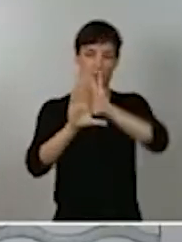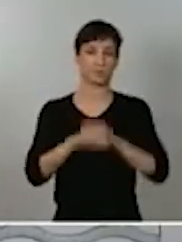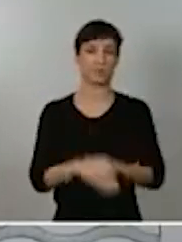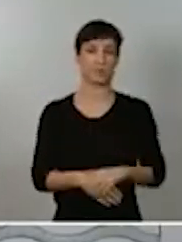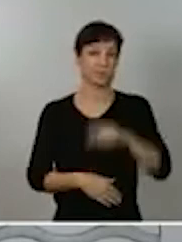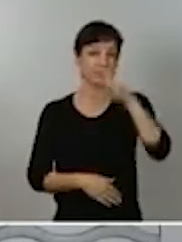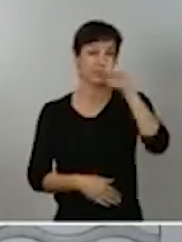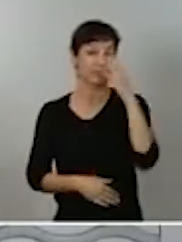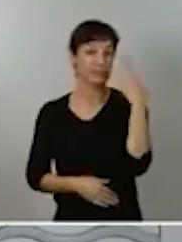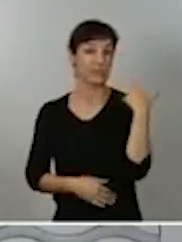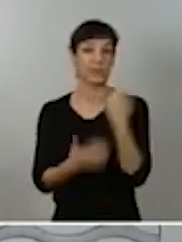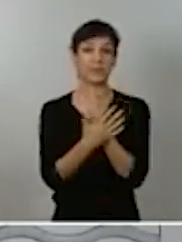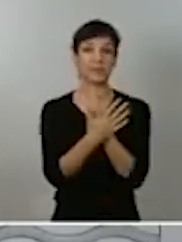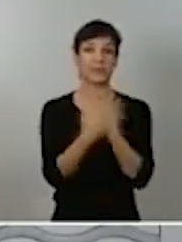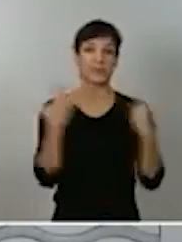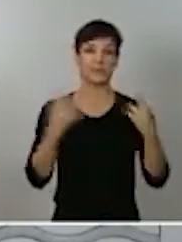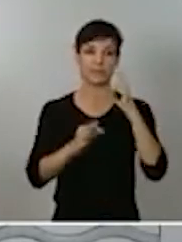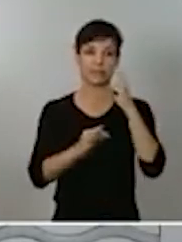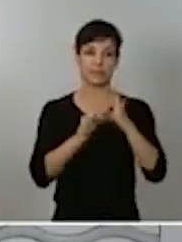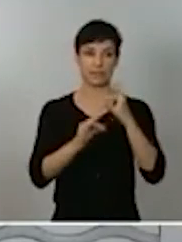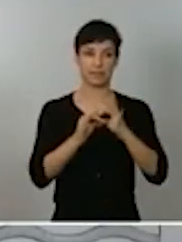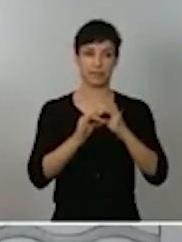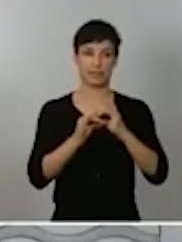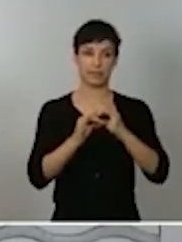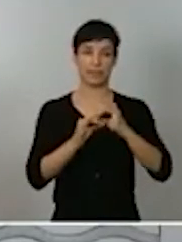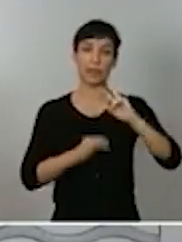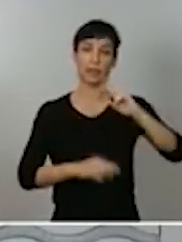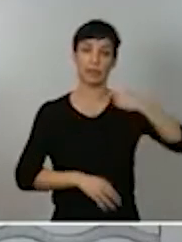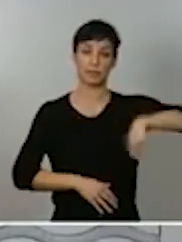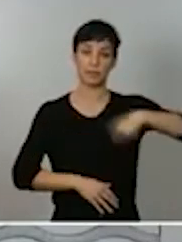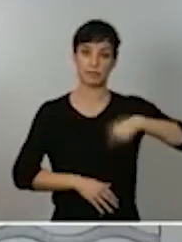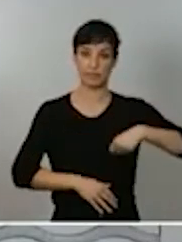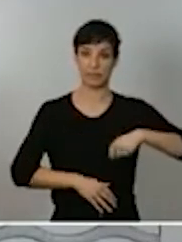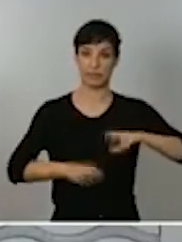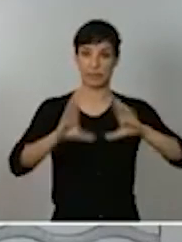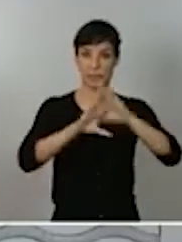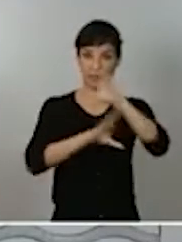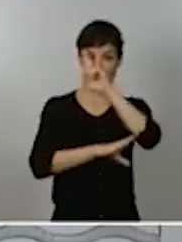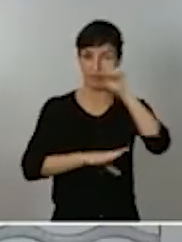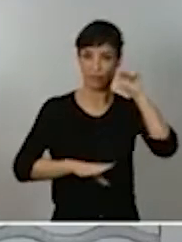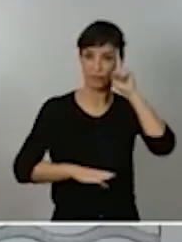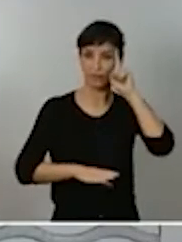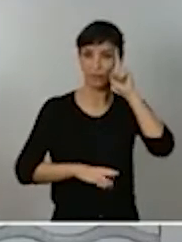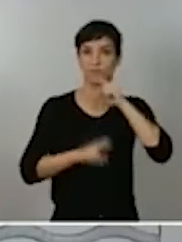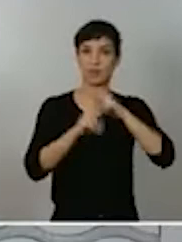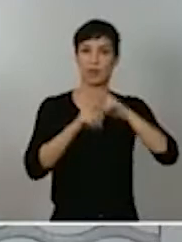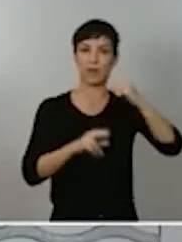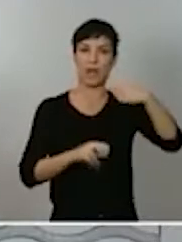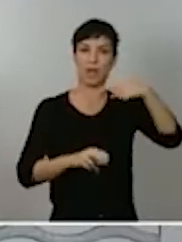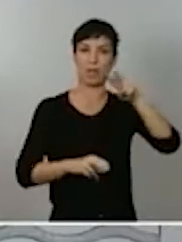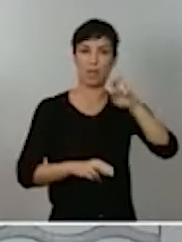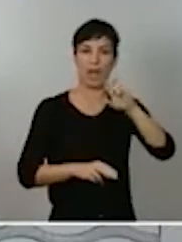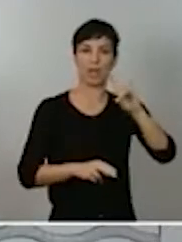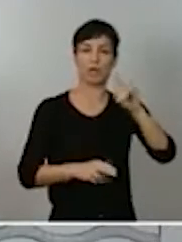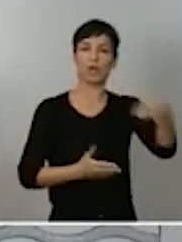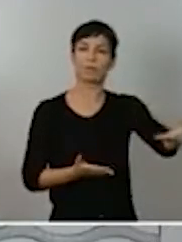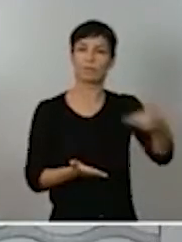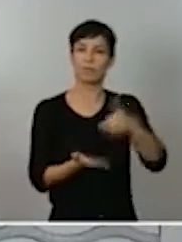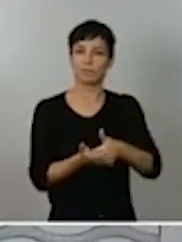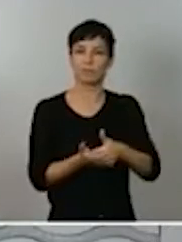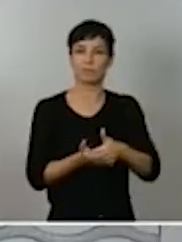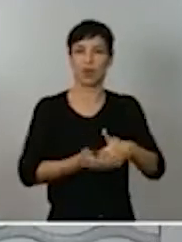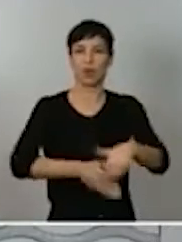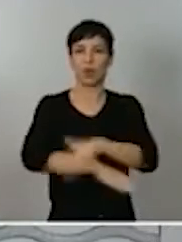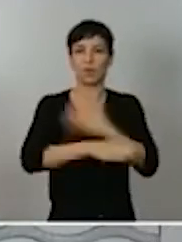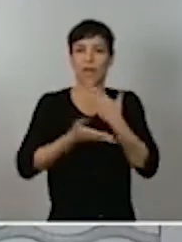septiembre, el vicepresidente de la Comunidad Autónoma de Madrid, el vicepresidente Aguado, reclamó la ayuda del Gobierno porque la situación de la